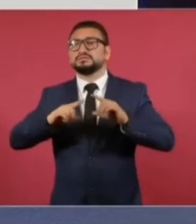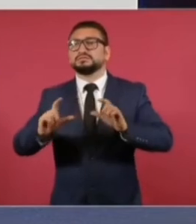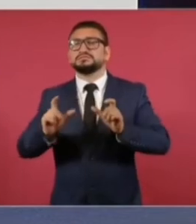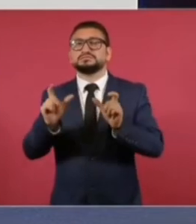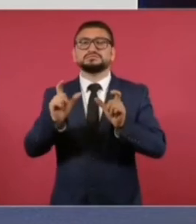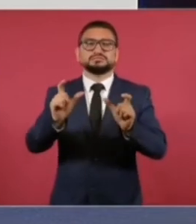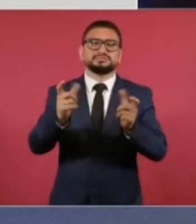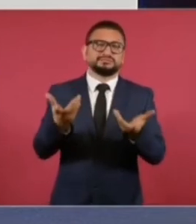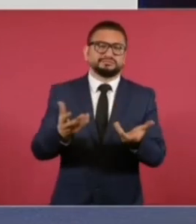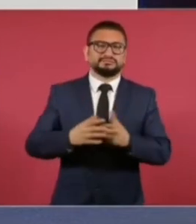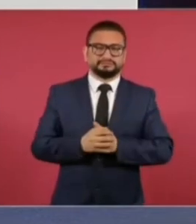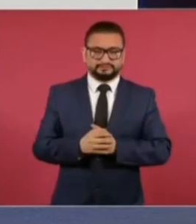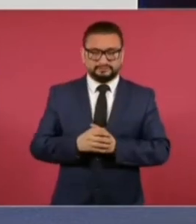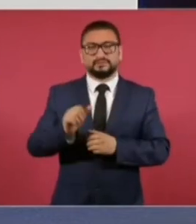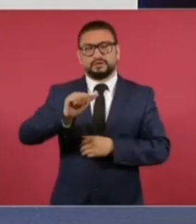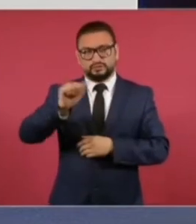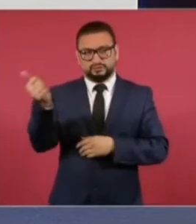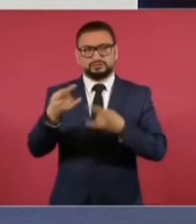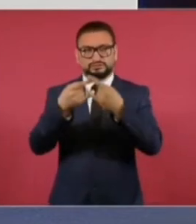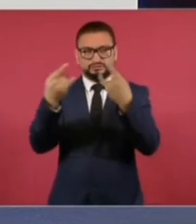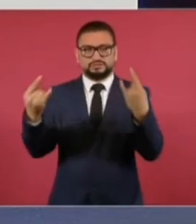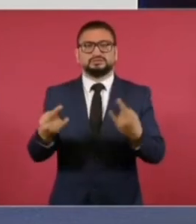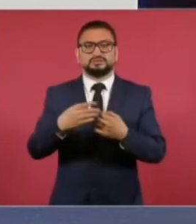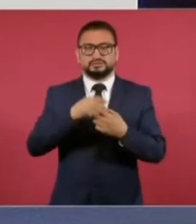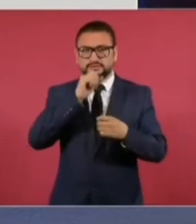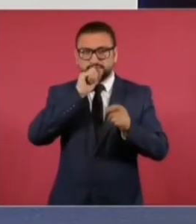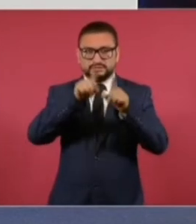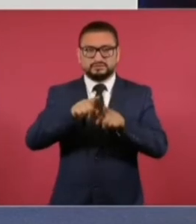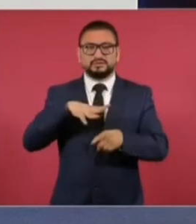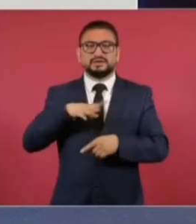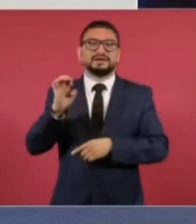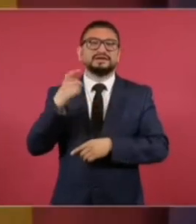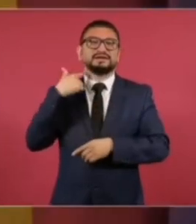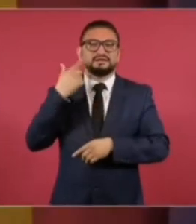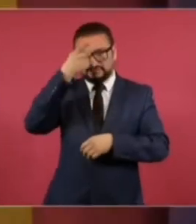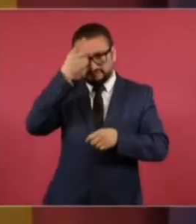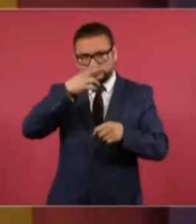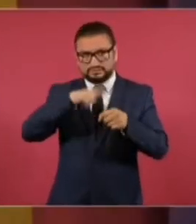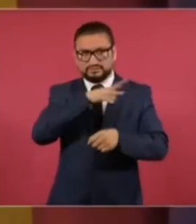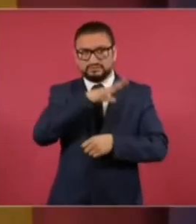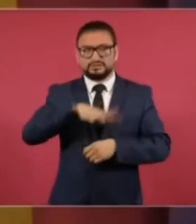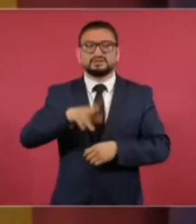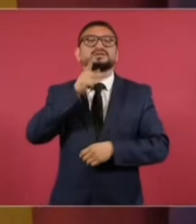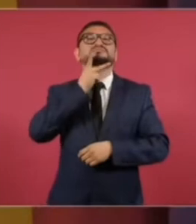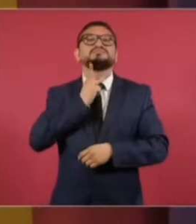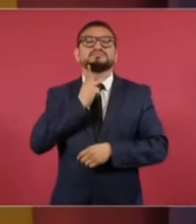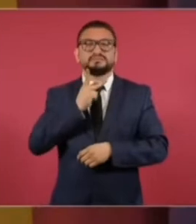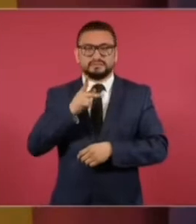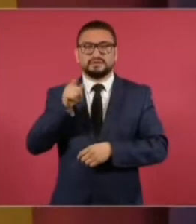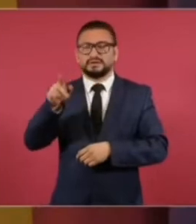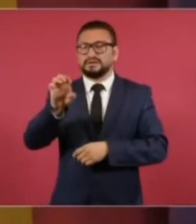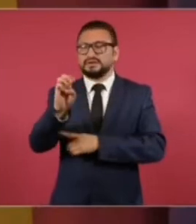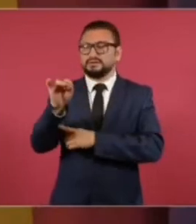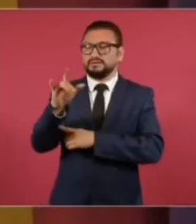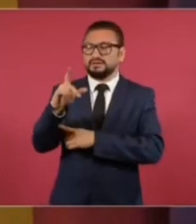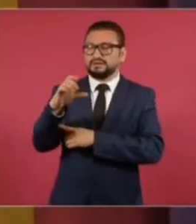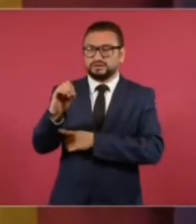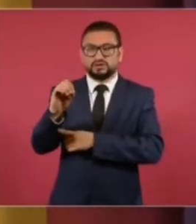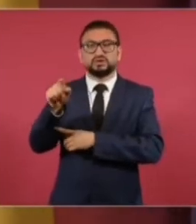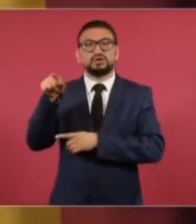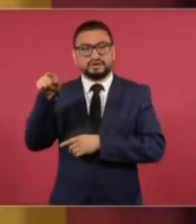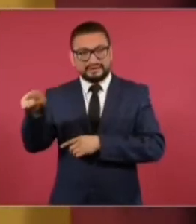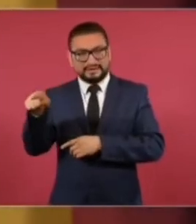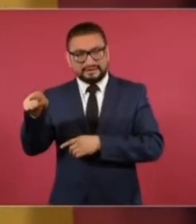Adelante, también está el caso del exdirector general de Pemex, Emilio, también,